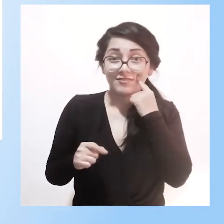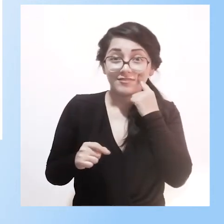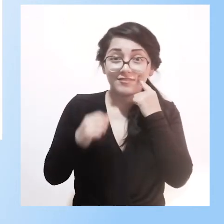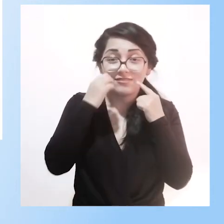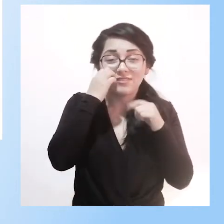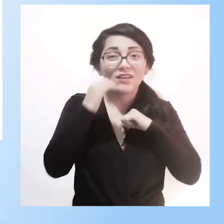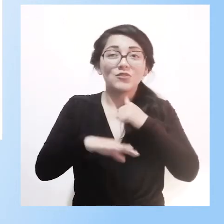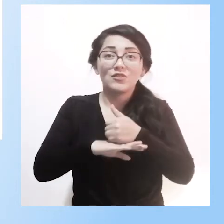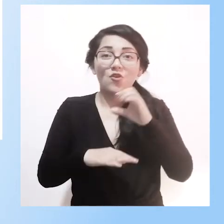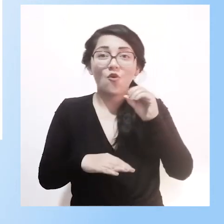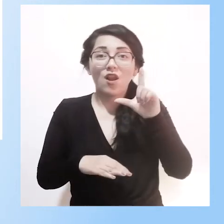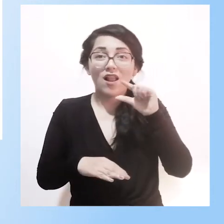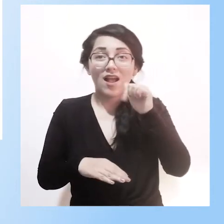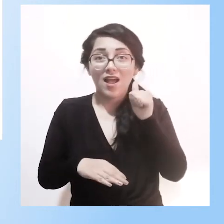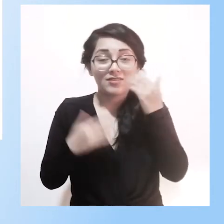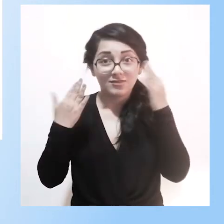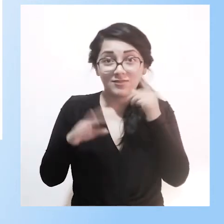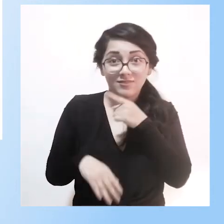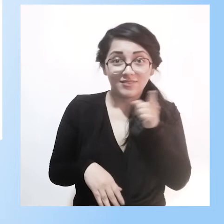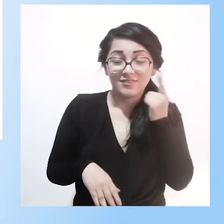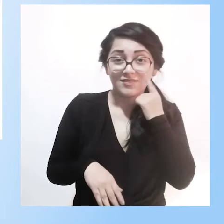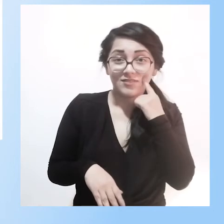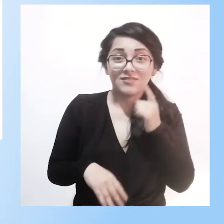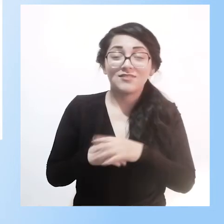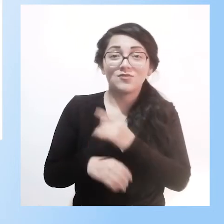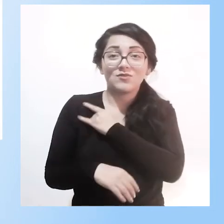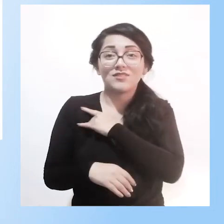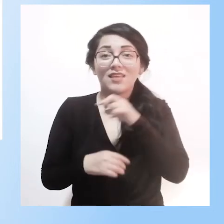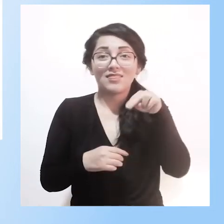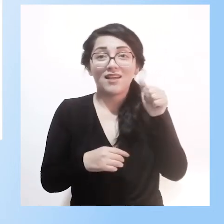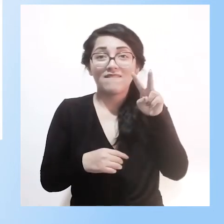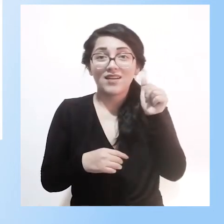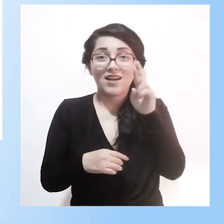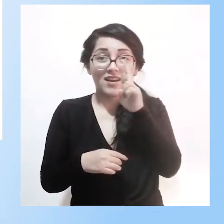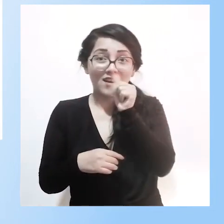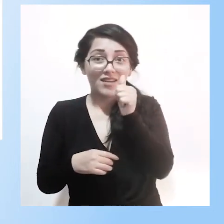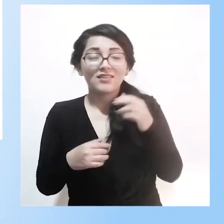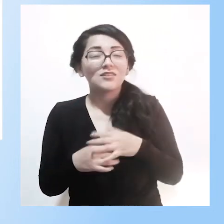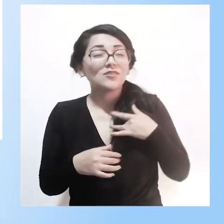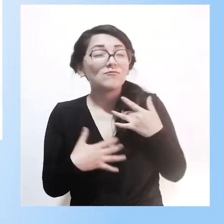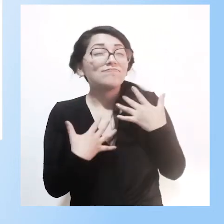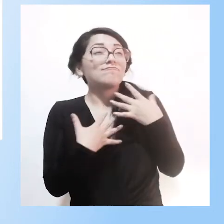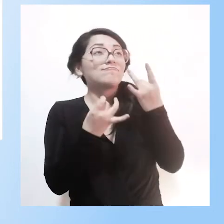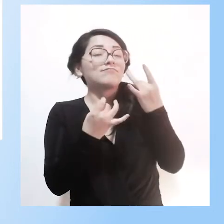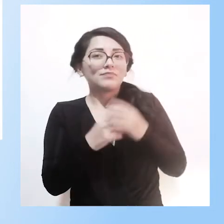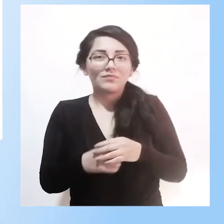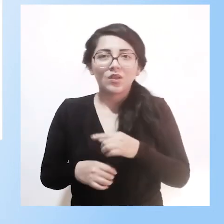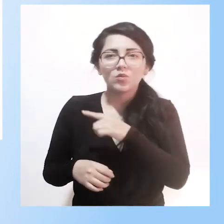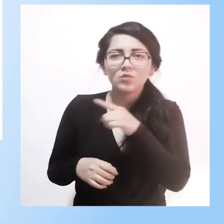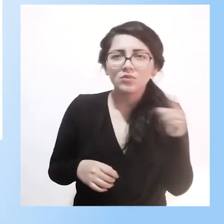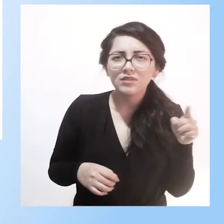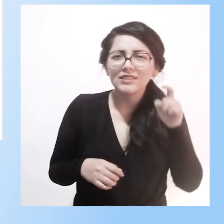Lizanzoay de la Universidad de Navarra, que siempre nos inspira a nosotros y es la siguiente. El que no entienda que una